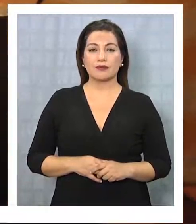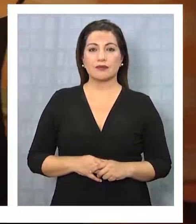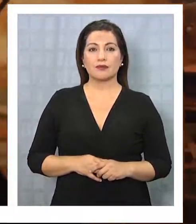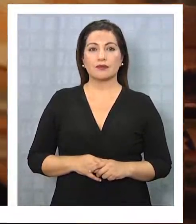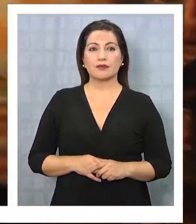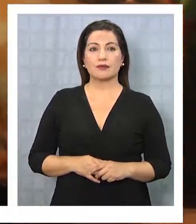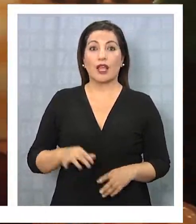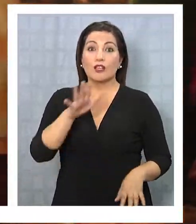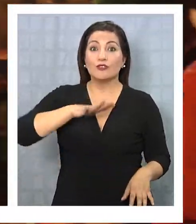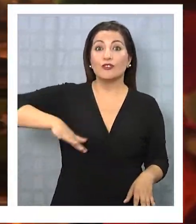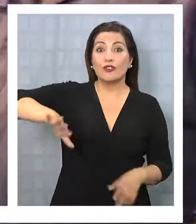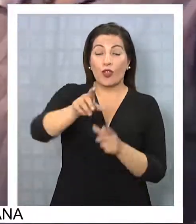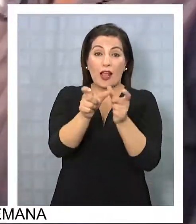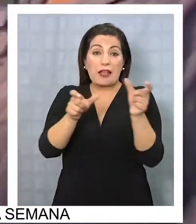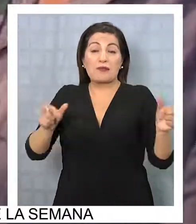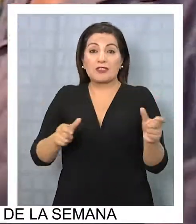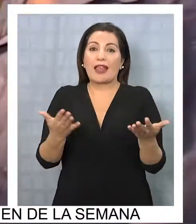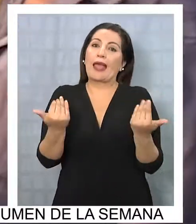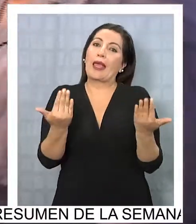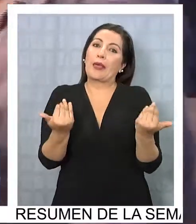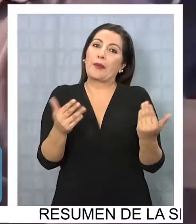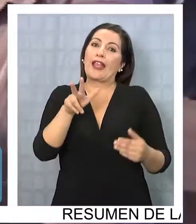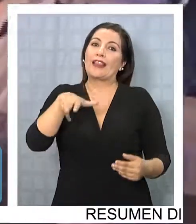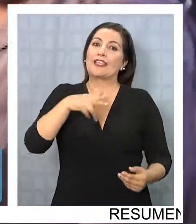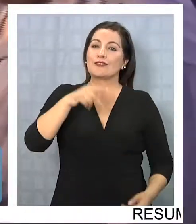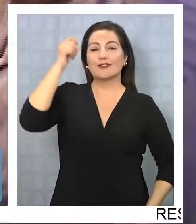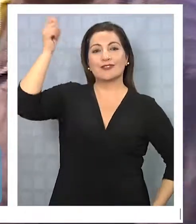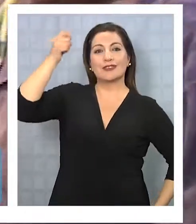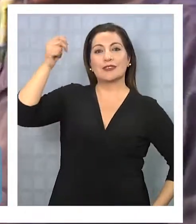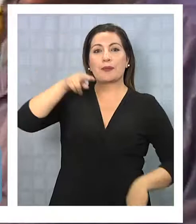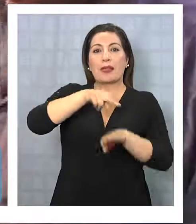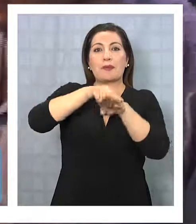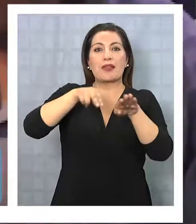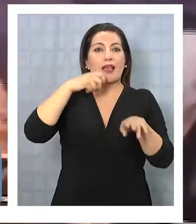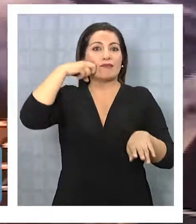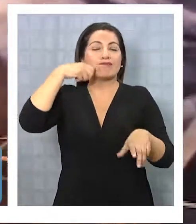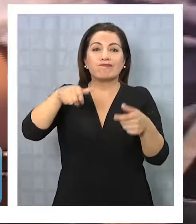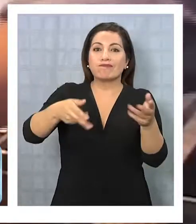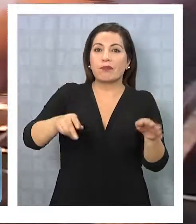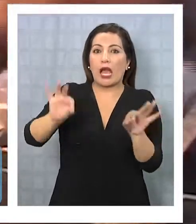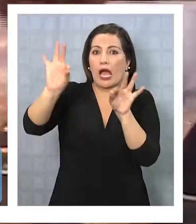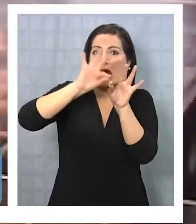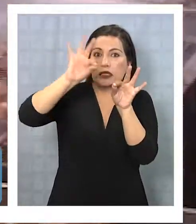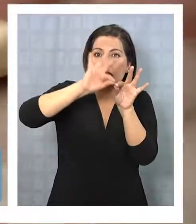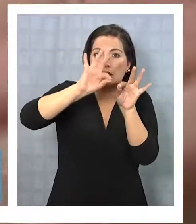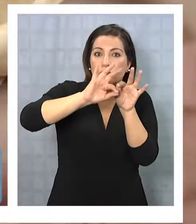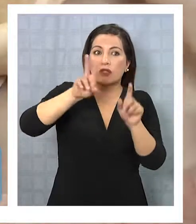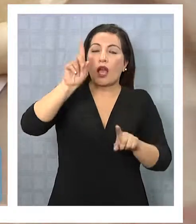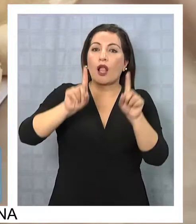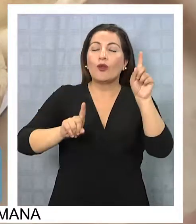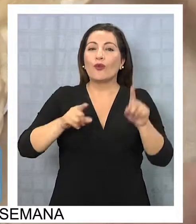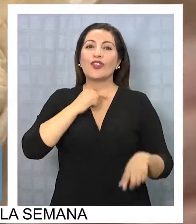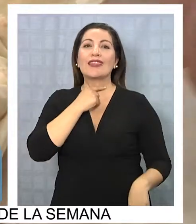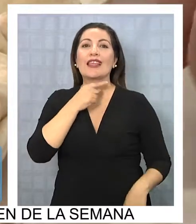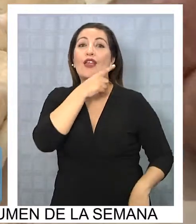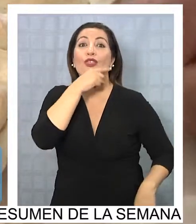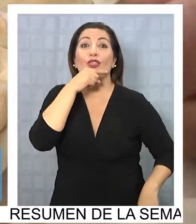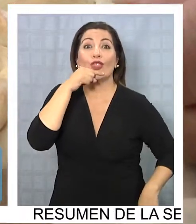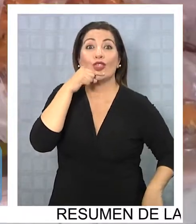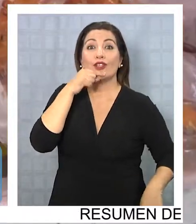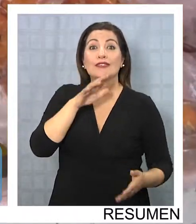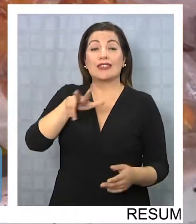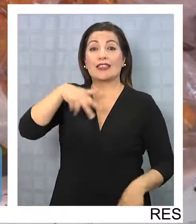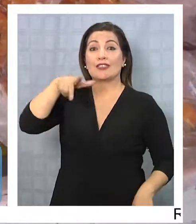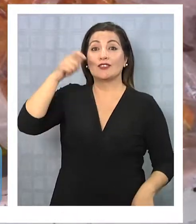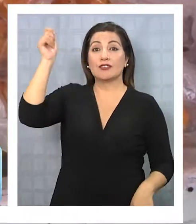Mientras todo el mundo espera el 18 para comer parrilladas, empanadas y anticuchos, algunos buscan endulzar las fiestas patrias